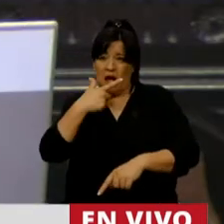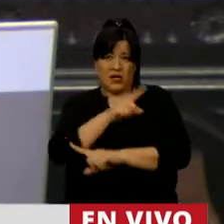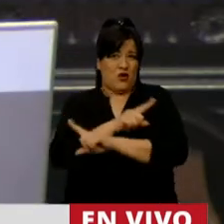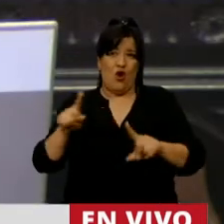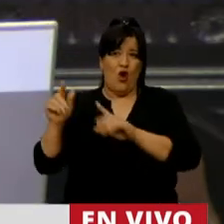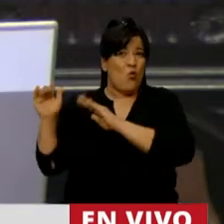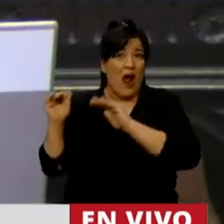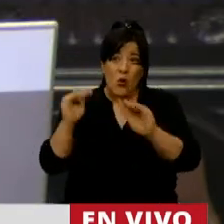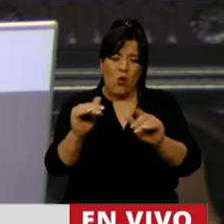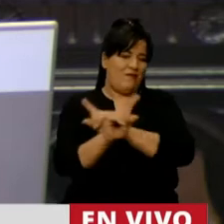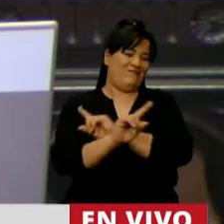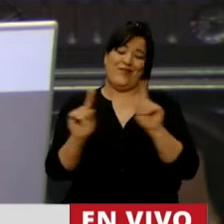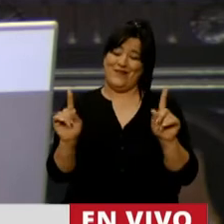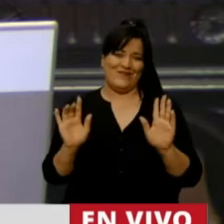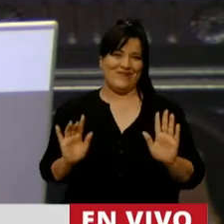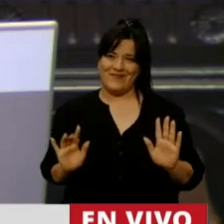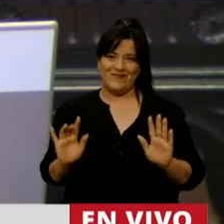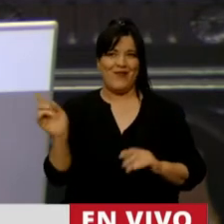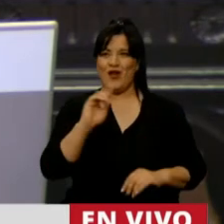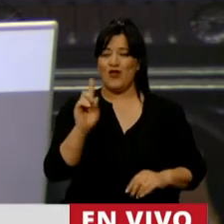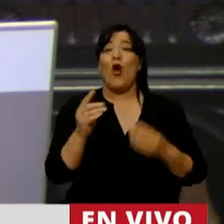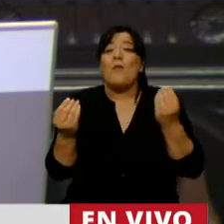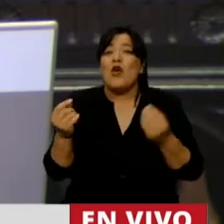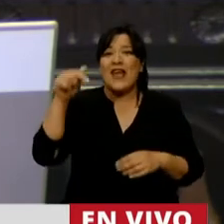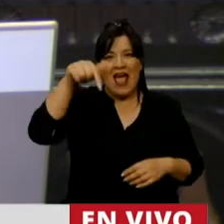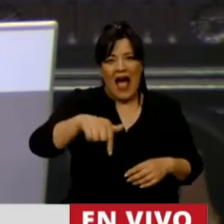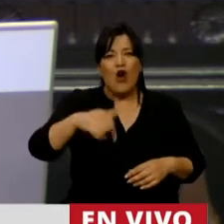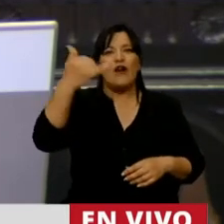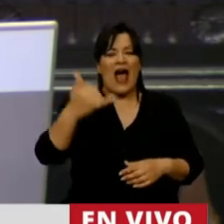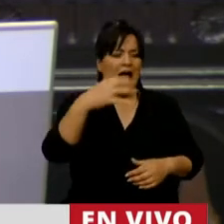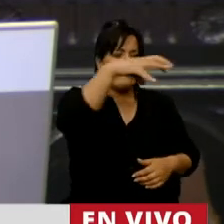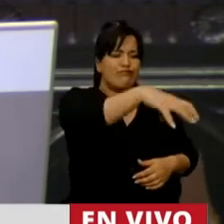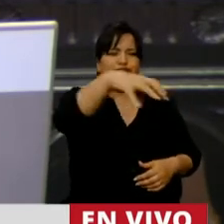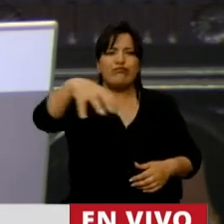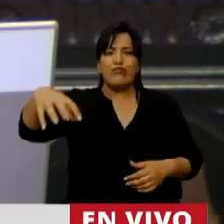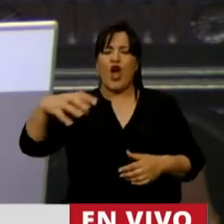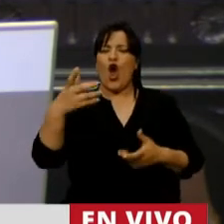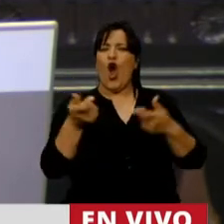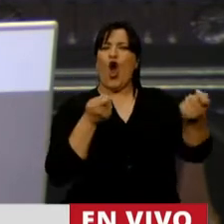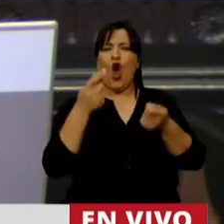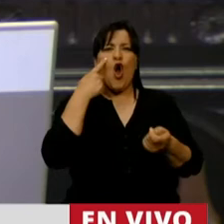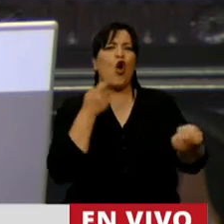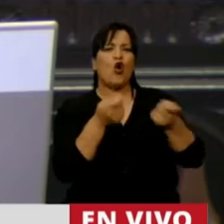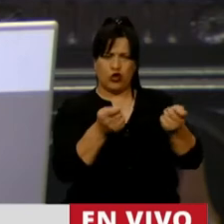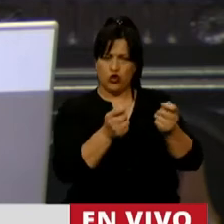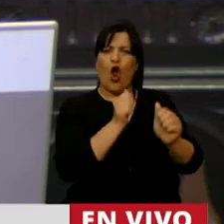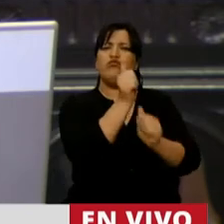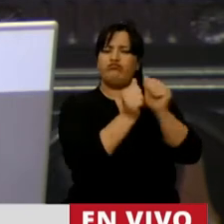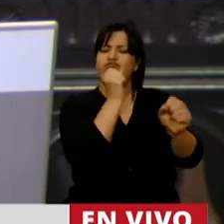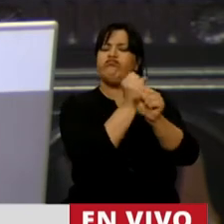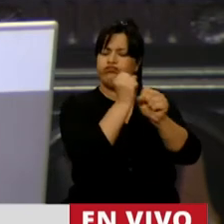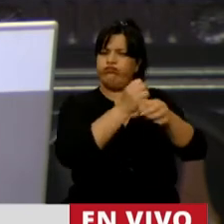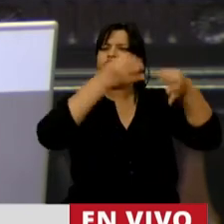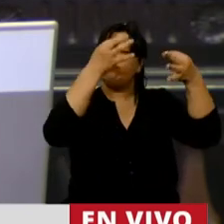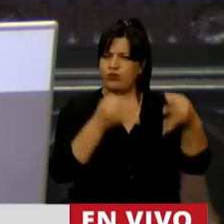No va a ser como lo hicieron ustedes. No, porque ahora tenemos organismos de control que están funcionando. Ustedes